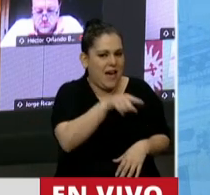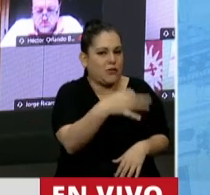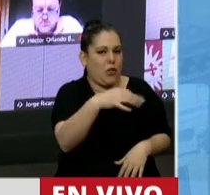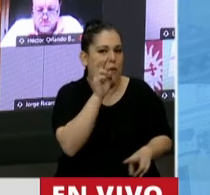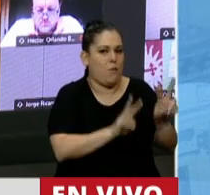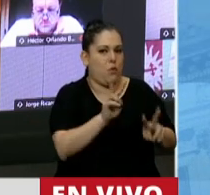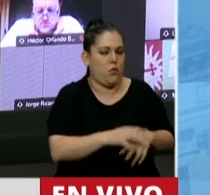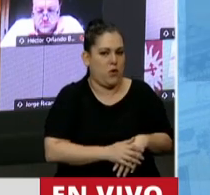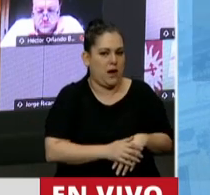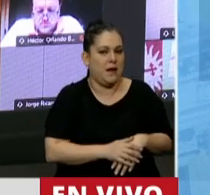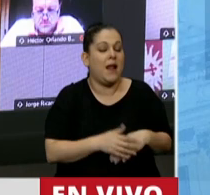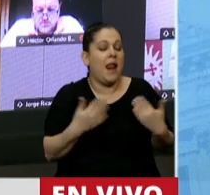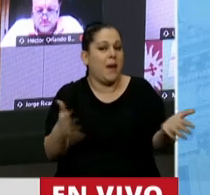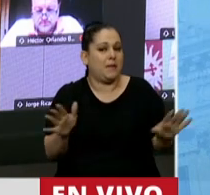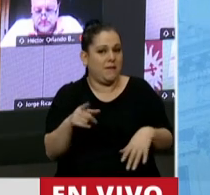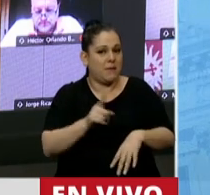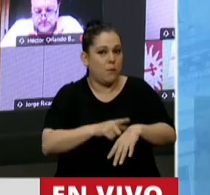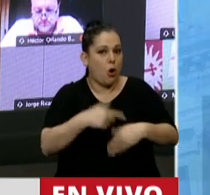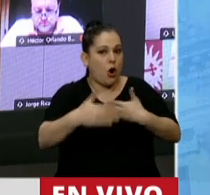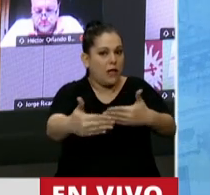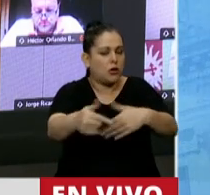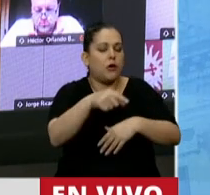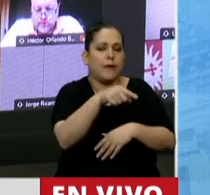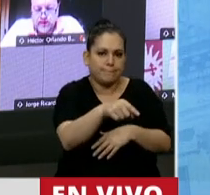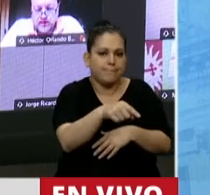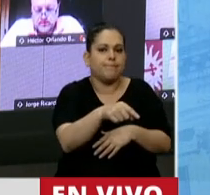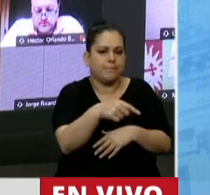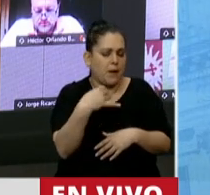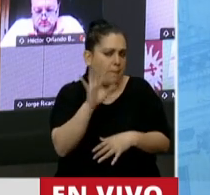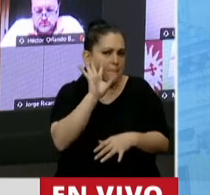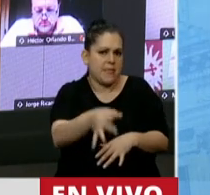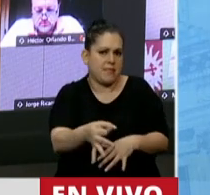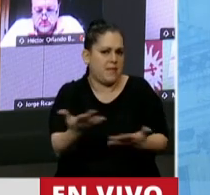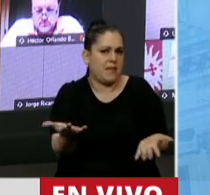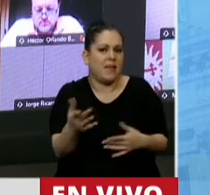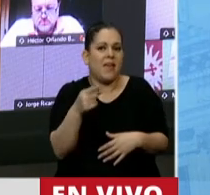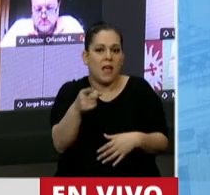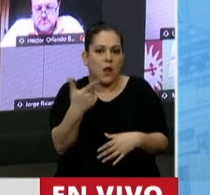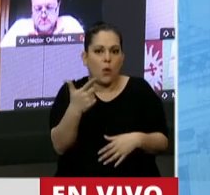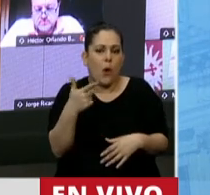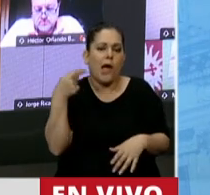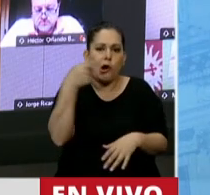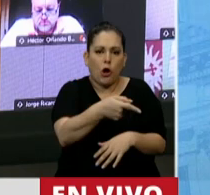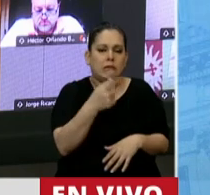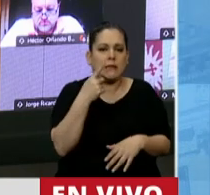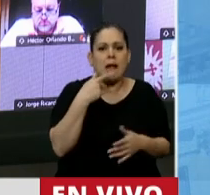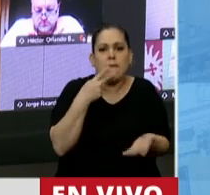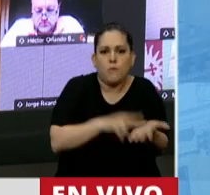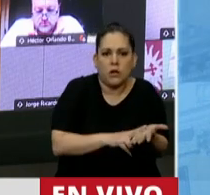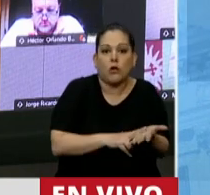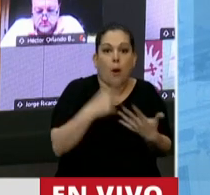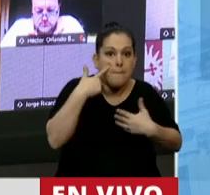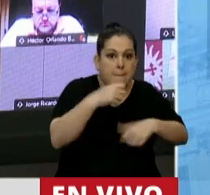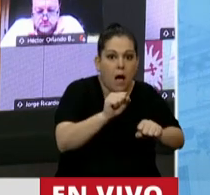Lamentablemente la moratoria vigente ilustra de manera palpable lo que dije. No sólo no se combate la evasión, sino que cuando se la